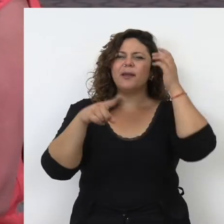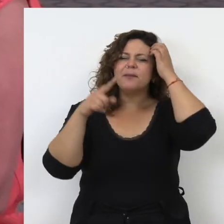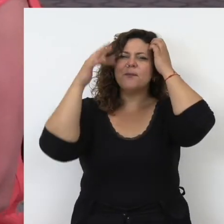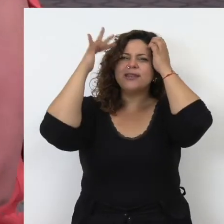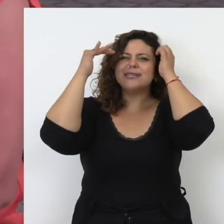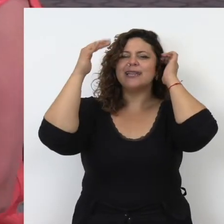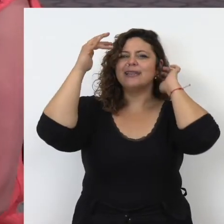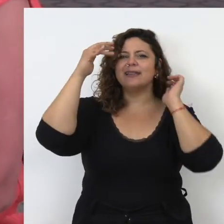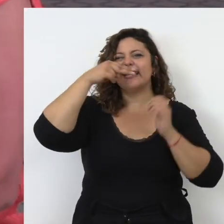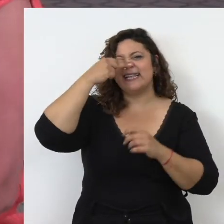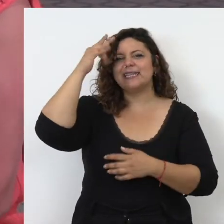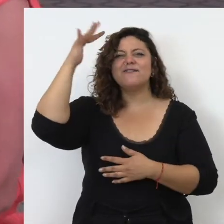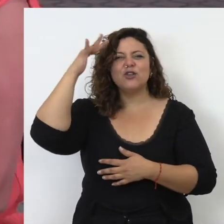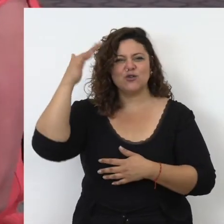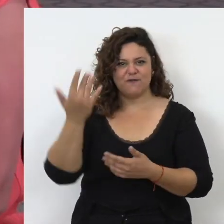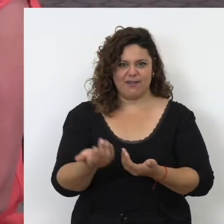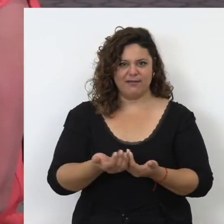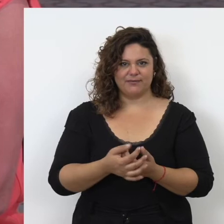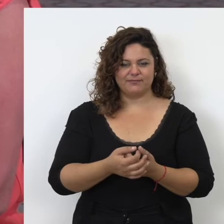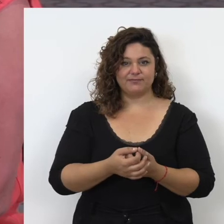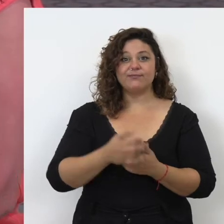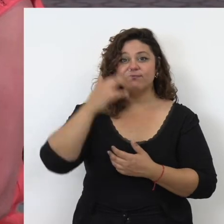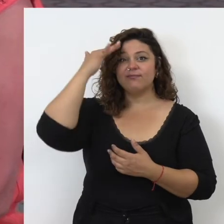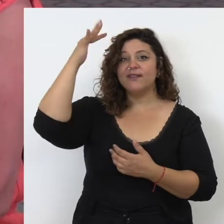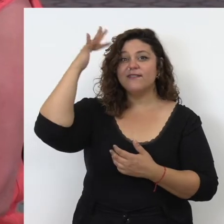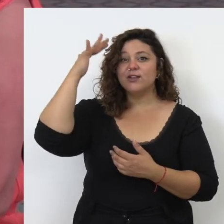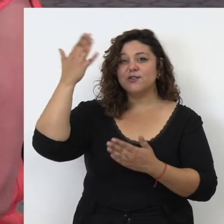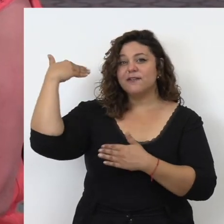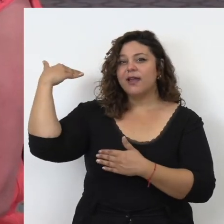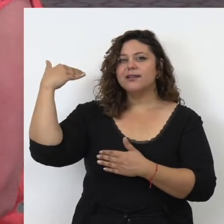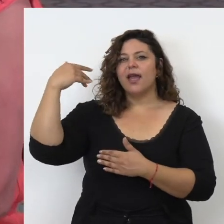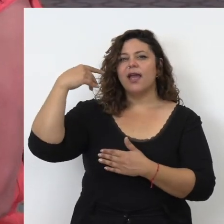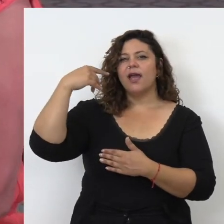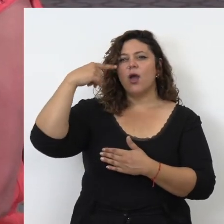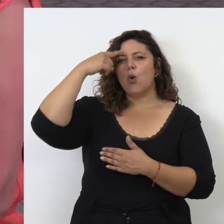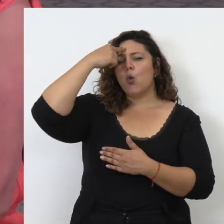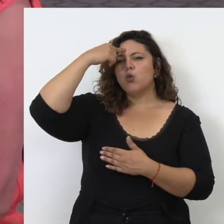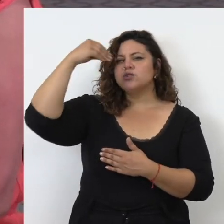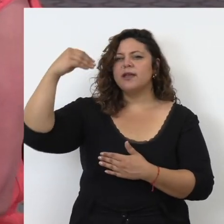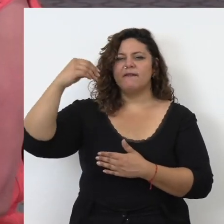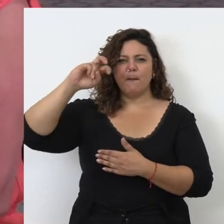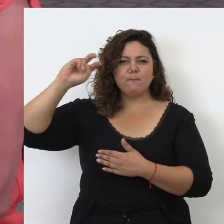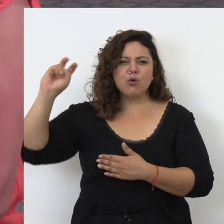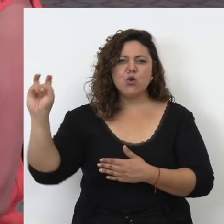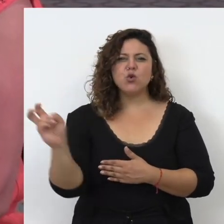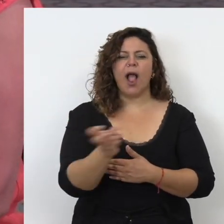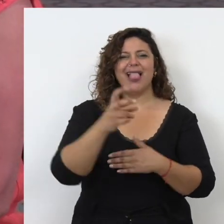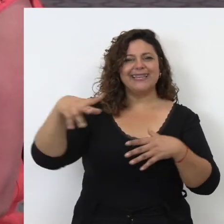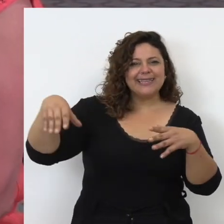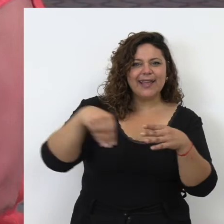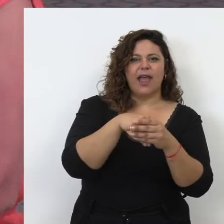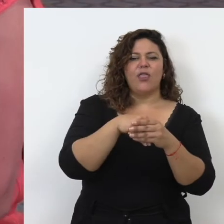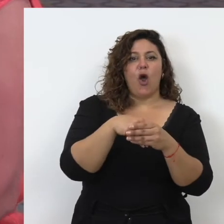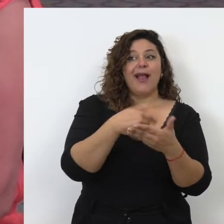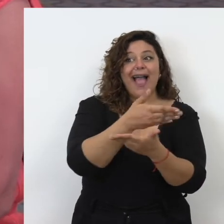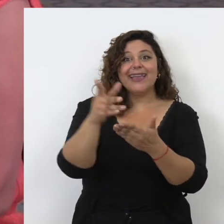interesante de la filosofía en buena parte perdida en nuestro tiempo. La filosofía es aquí un saber plural integrador que